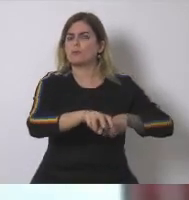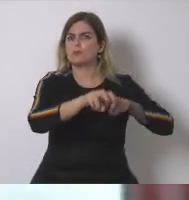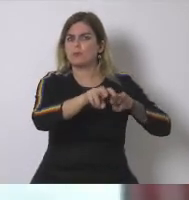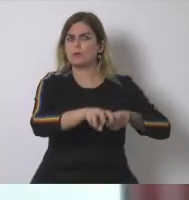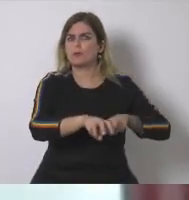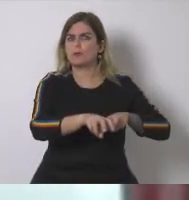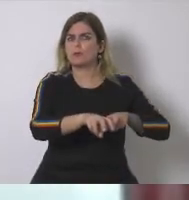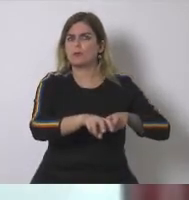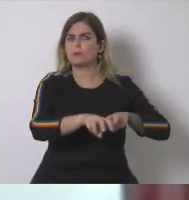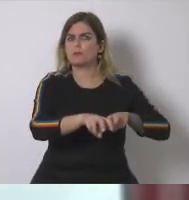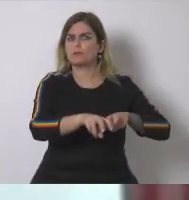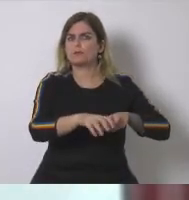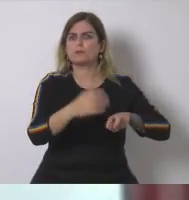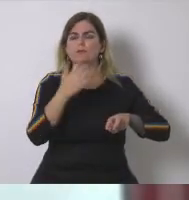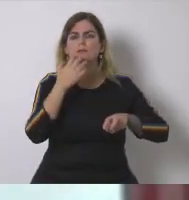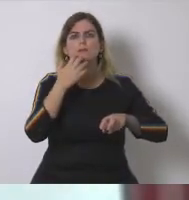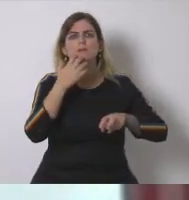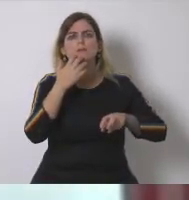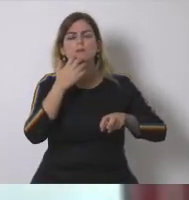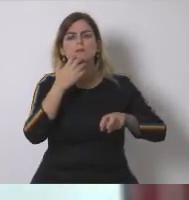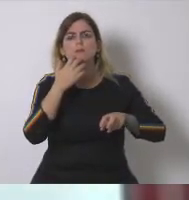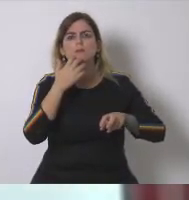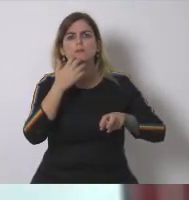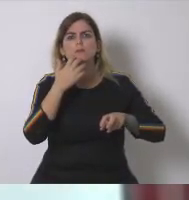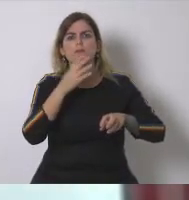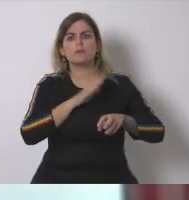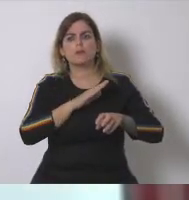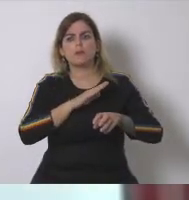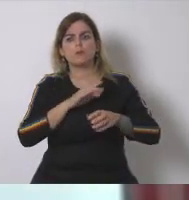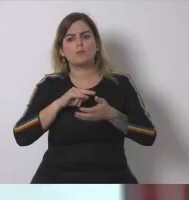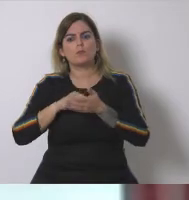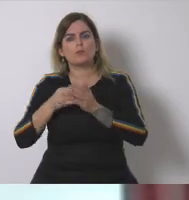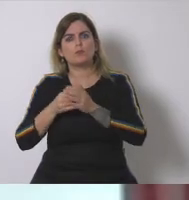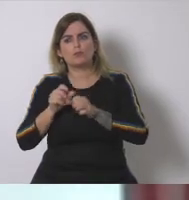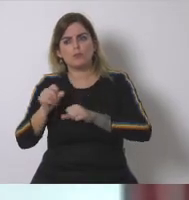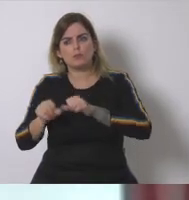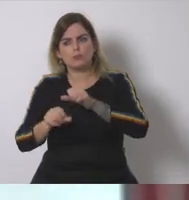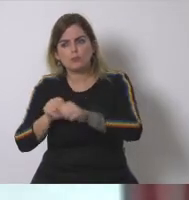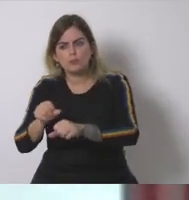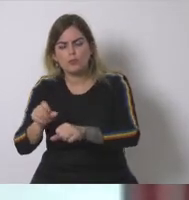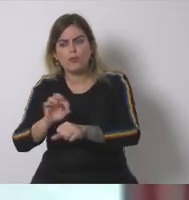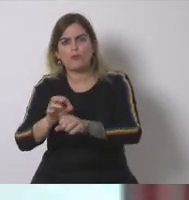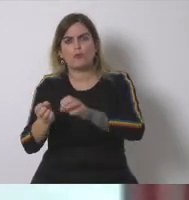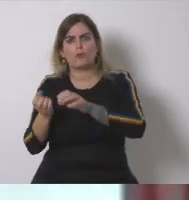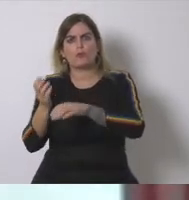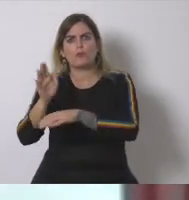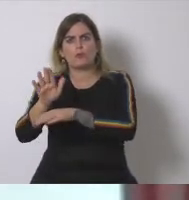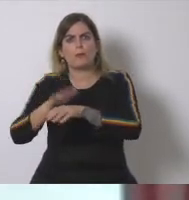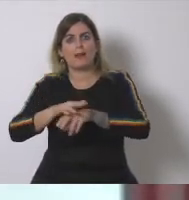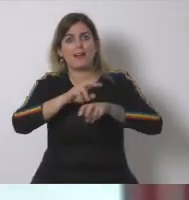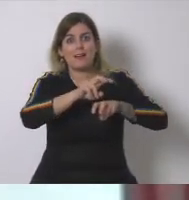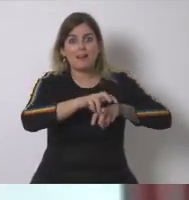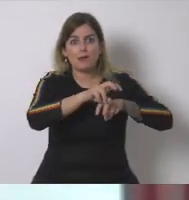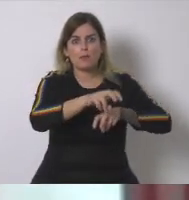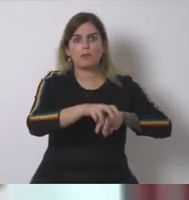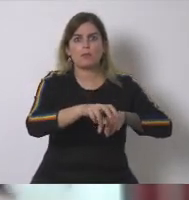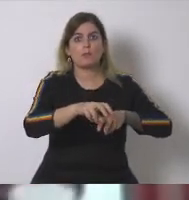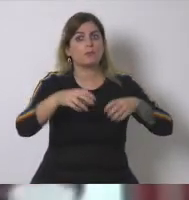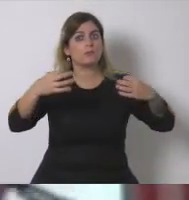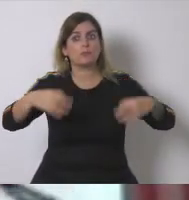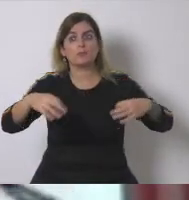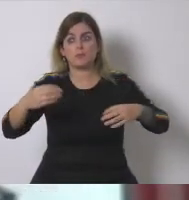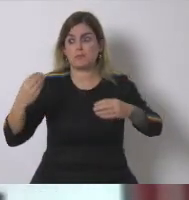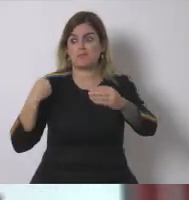apuntar en primer lugar en agricultura cuando hay un tema de desarrollo del campo